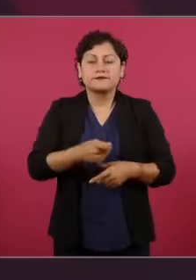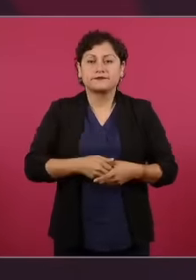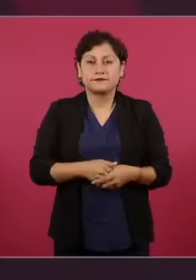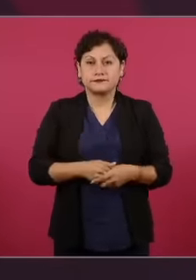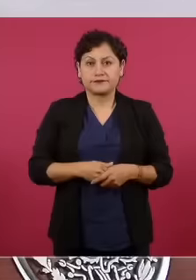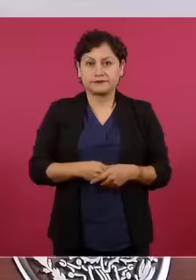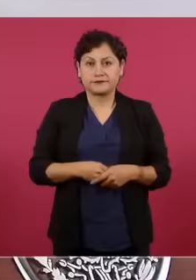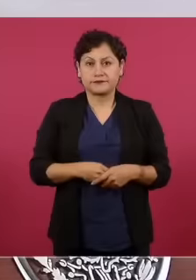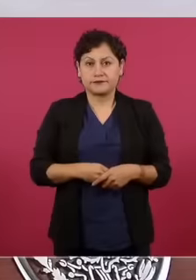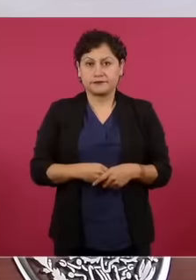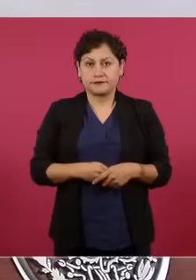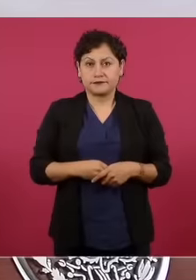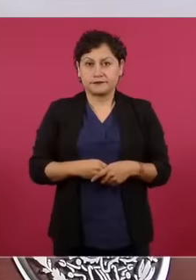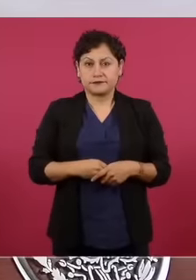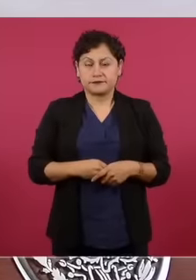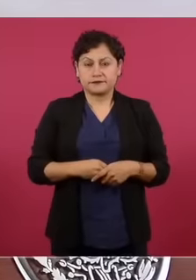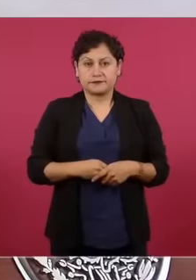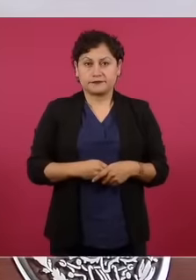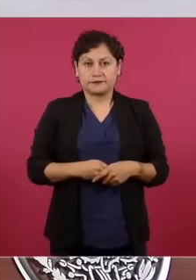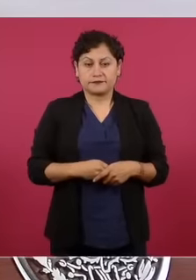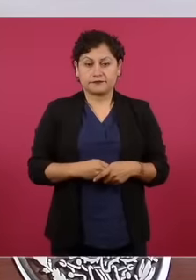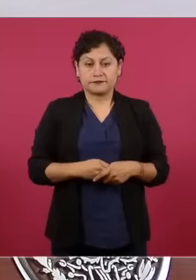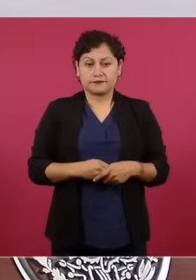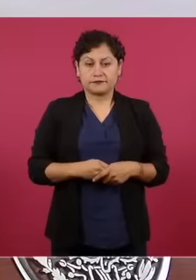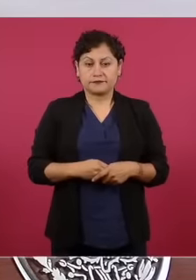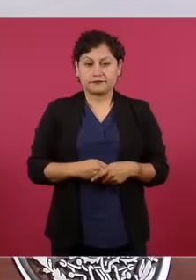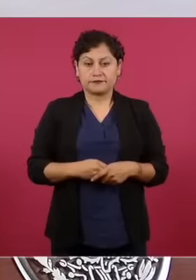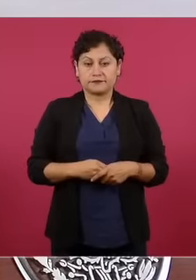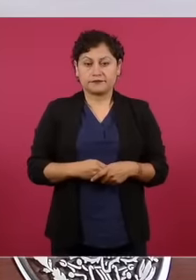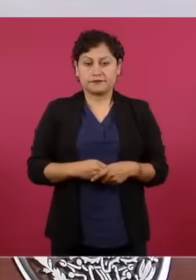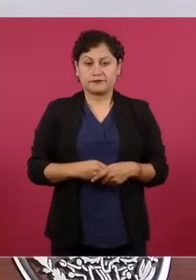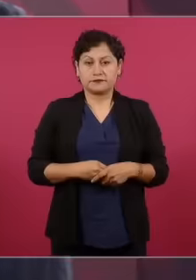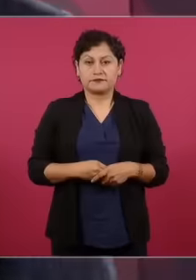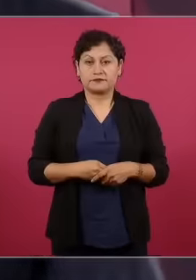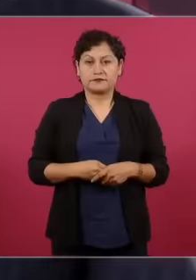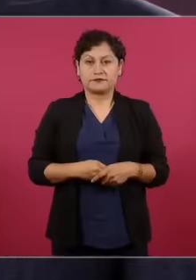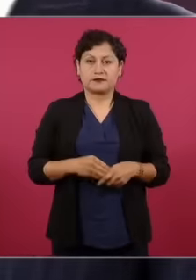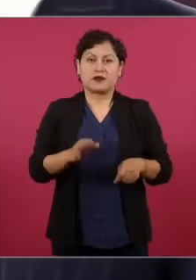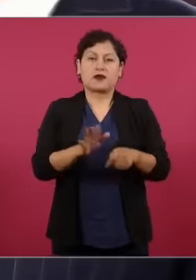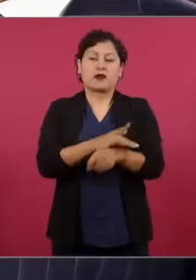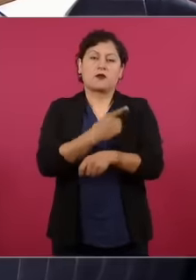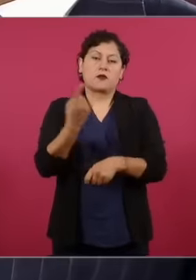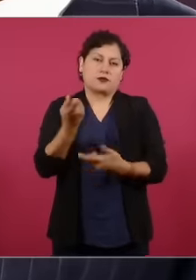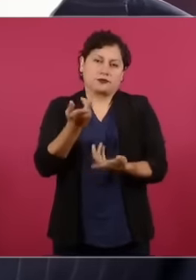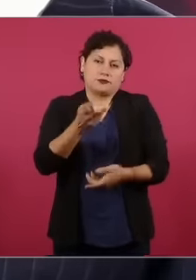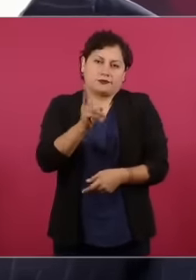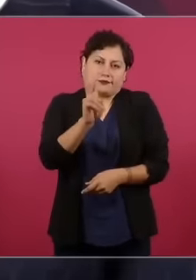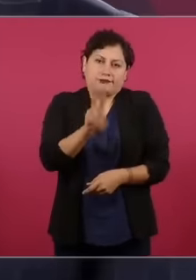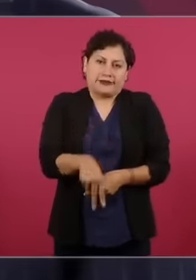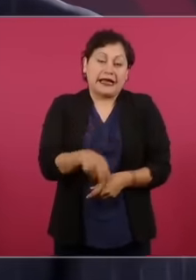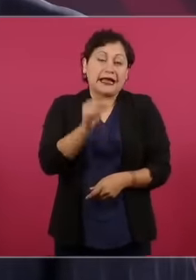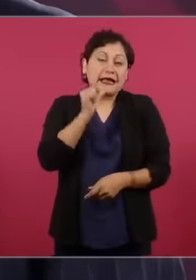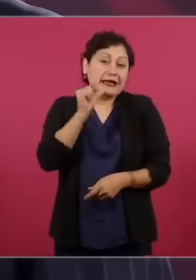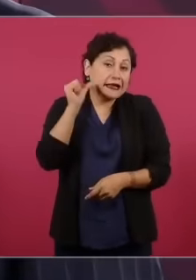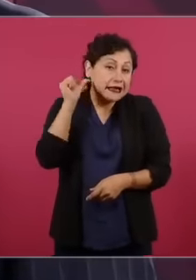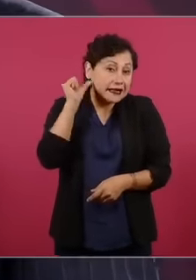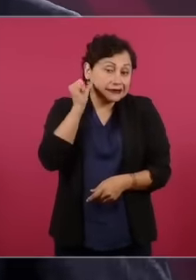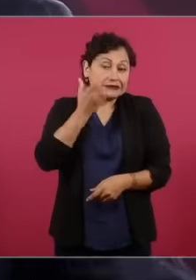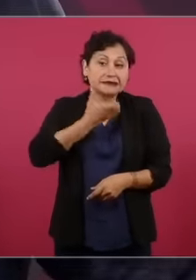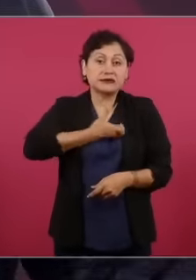Porque ni modo que eso Lo va a transmitir Televisa O Azteca O Imagen